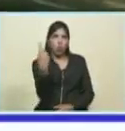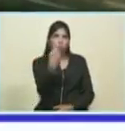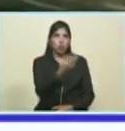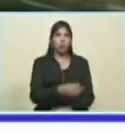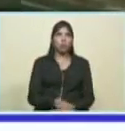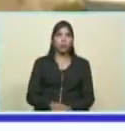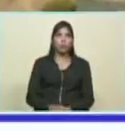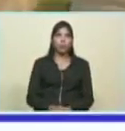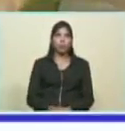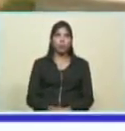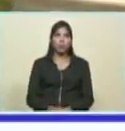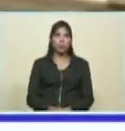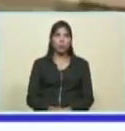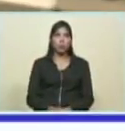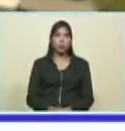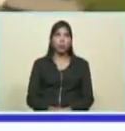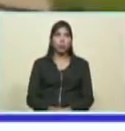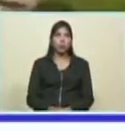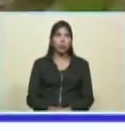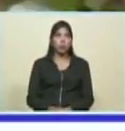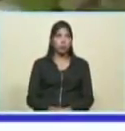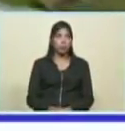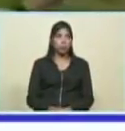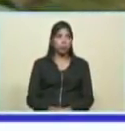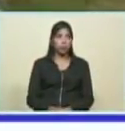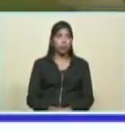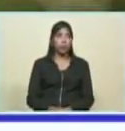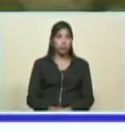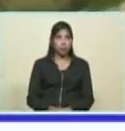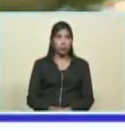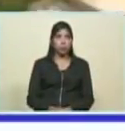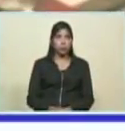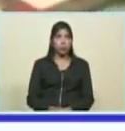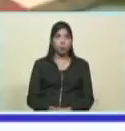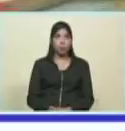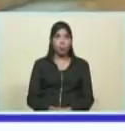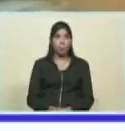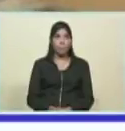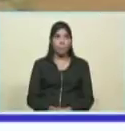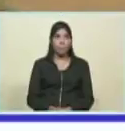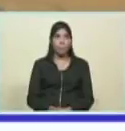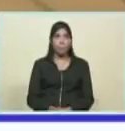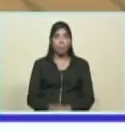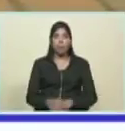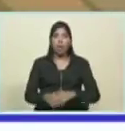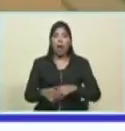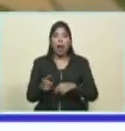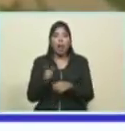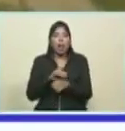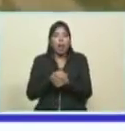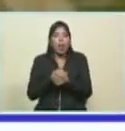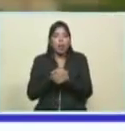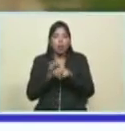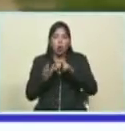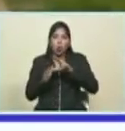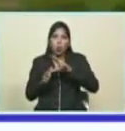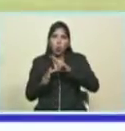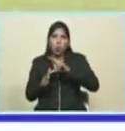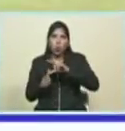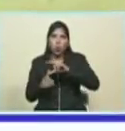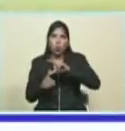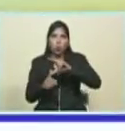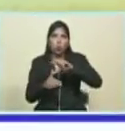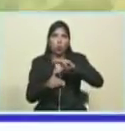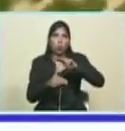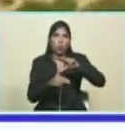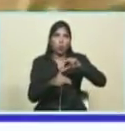el monstruo este llamado Irma avanzó más lento no solamente el poder de los